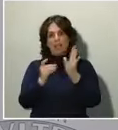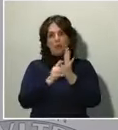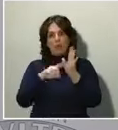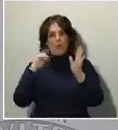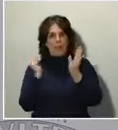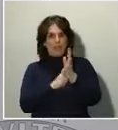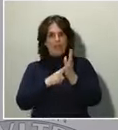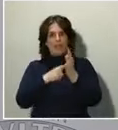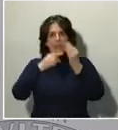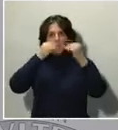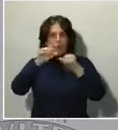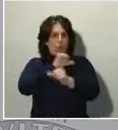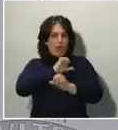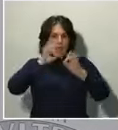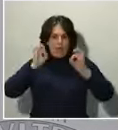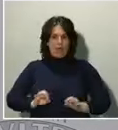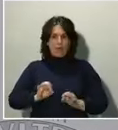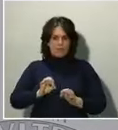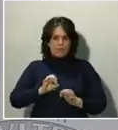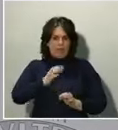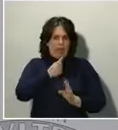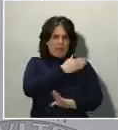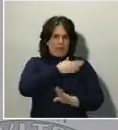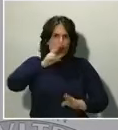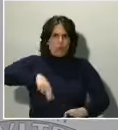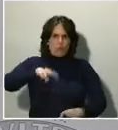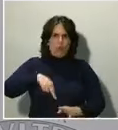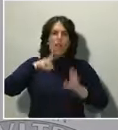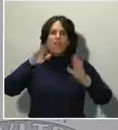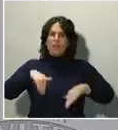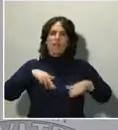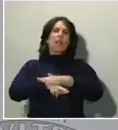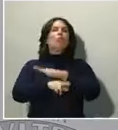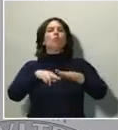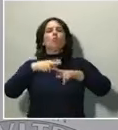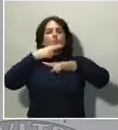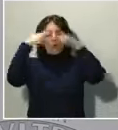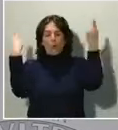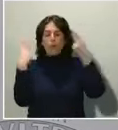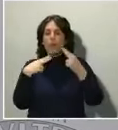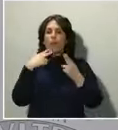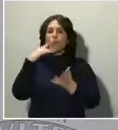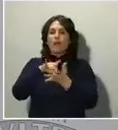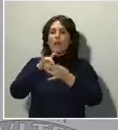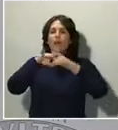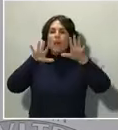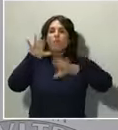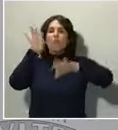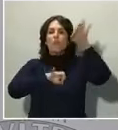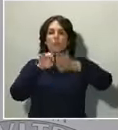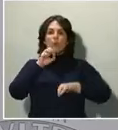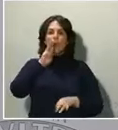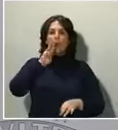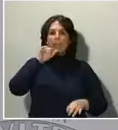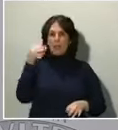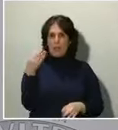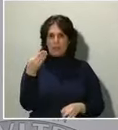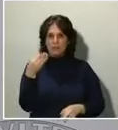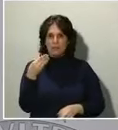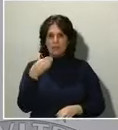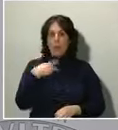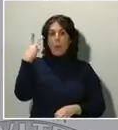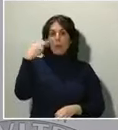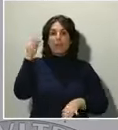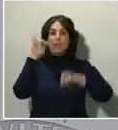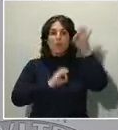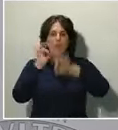con una movilización de recursos públicos que representa el 10% del Producto Interior Bruto, el 20% si incorporamos